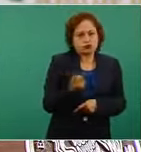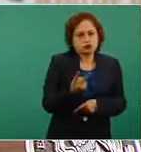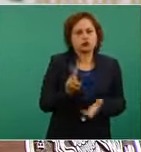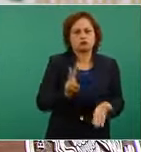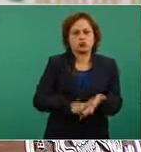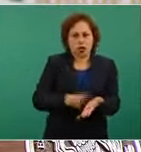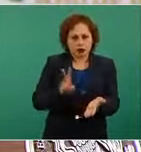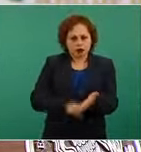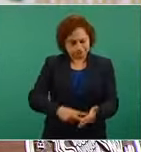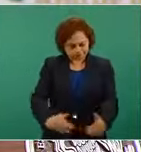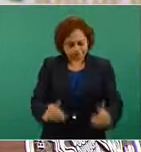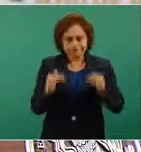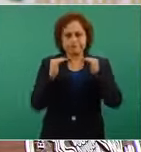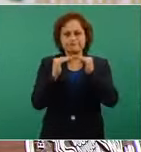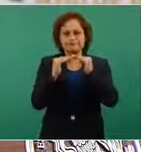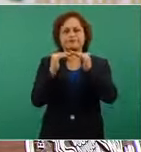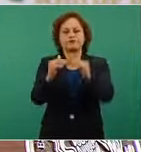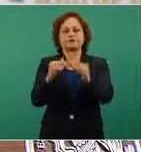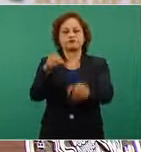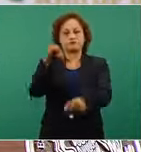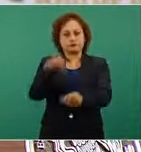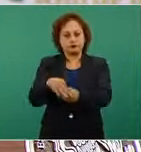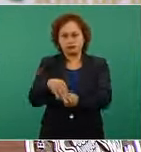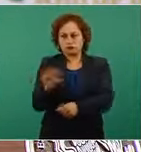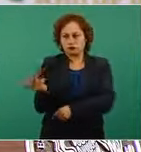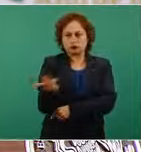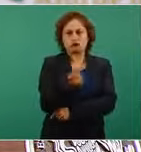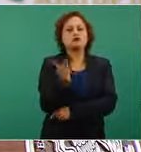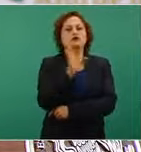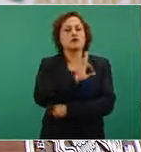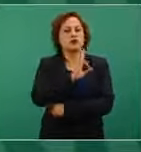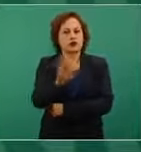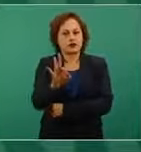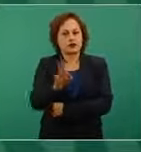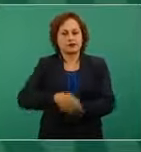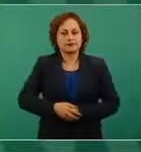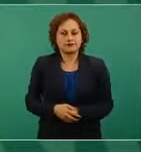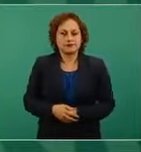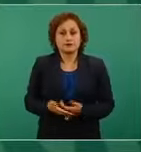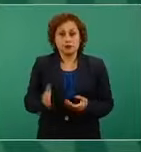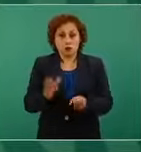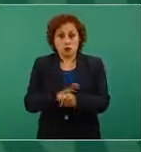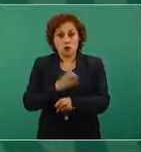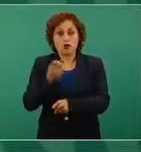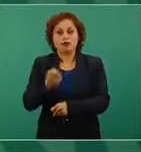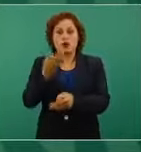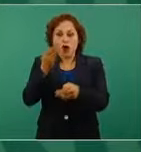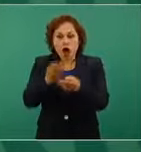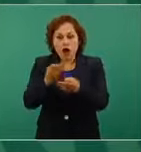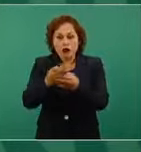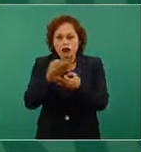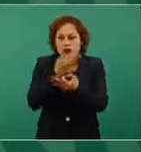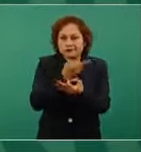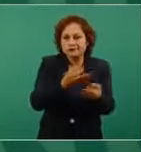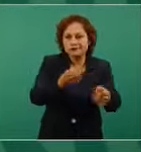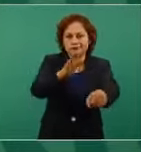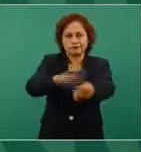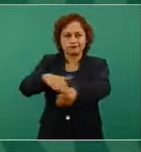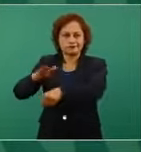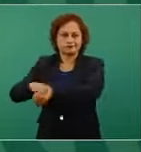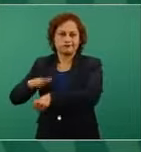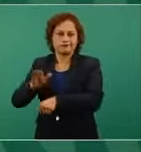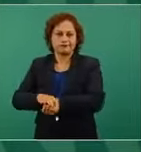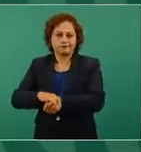Entonces, es un llamado a que haya democracia. Y si hay candidatos